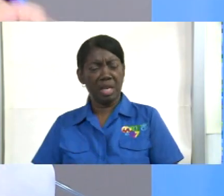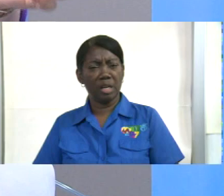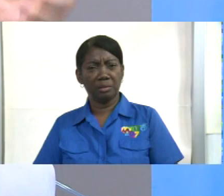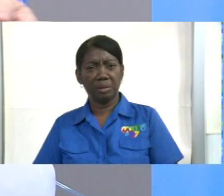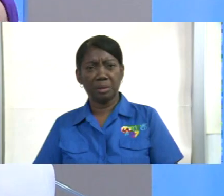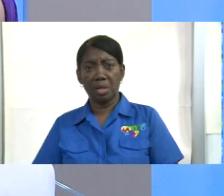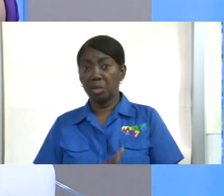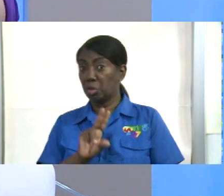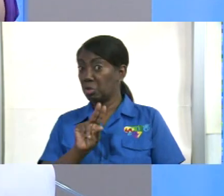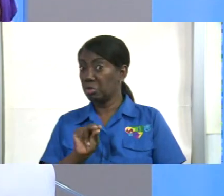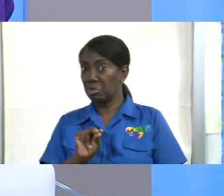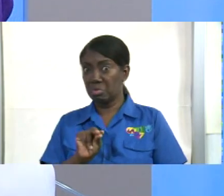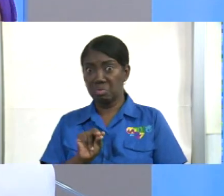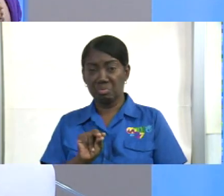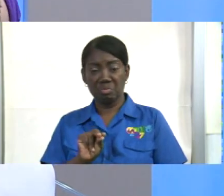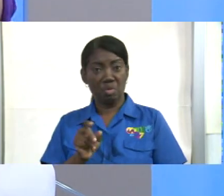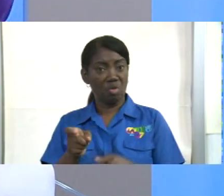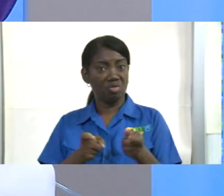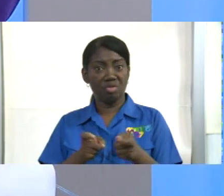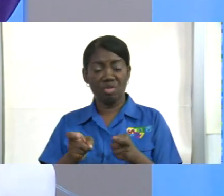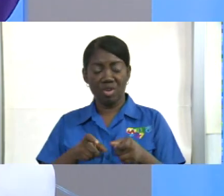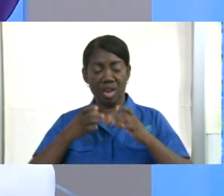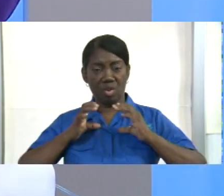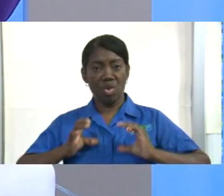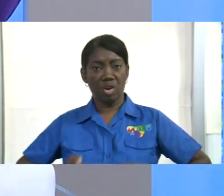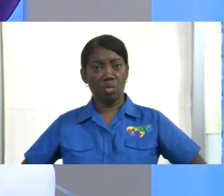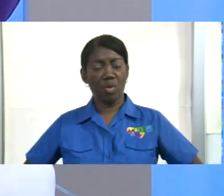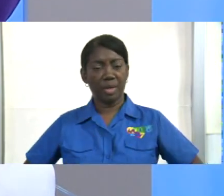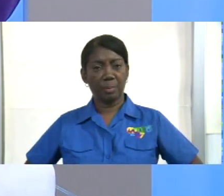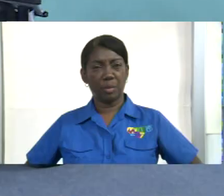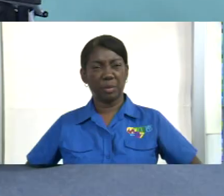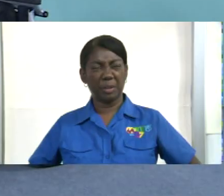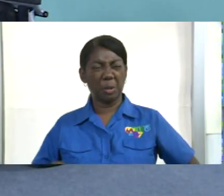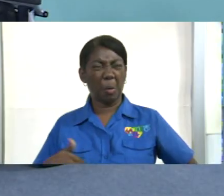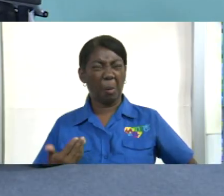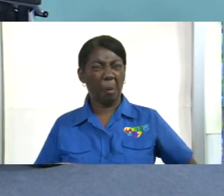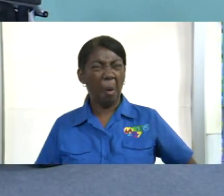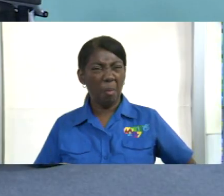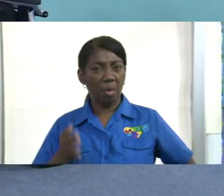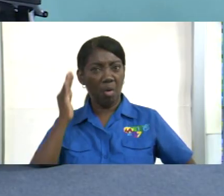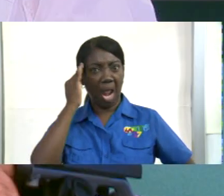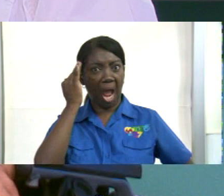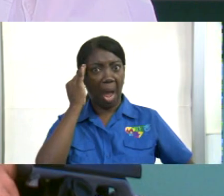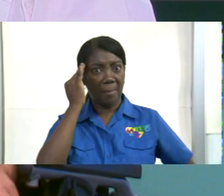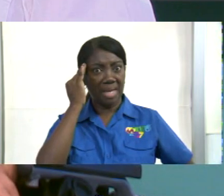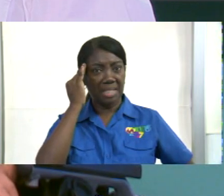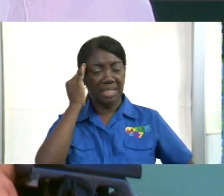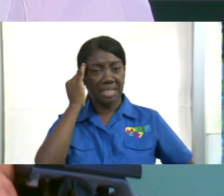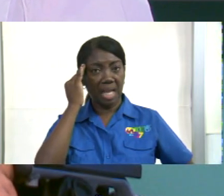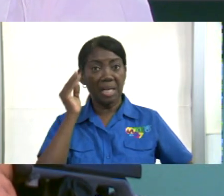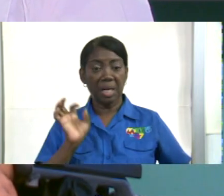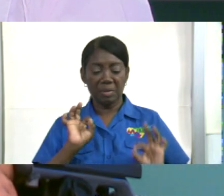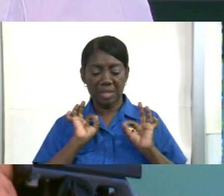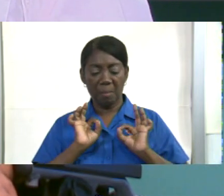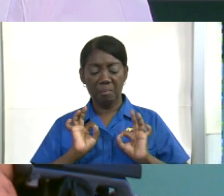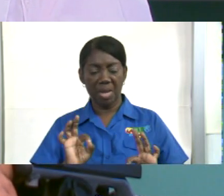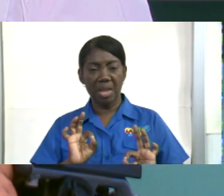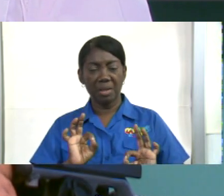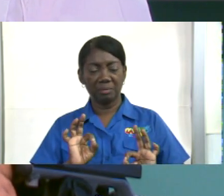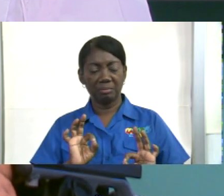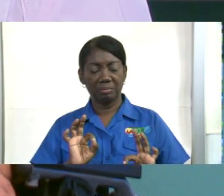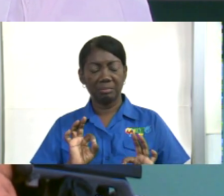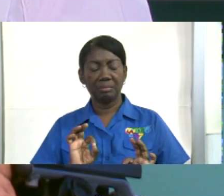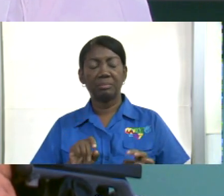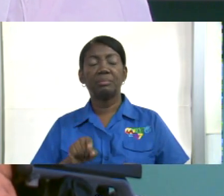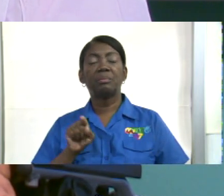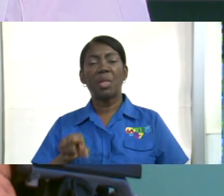no se gobierna con el cuerpo, sino con la cabeza. cabeza. Y la cabeza la tenía bien puesta. Por supuesto.